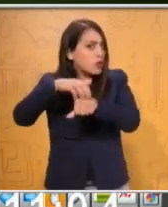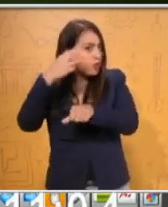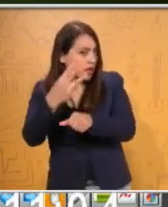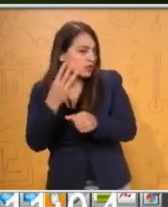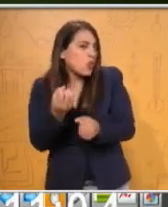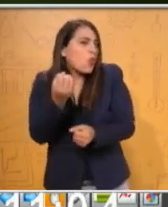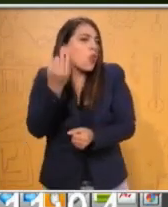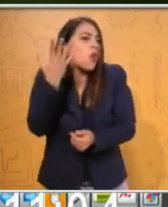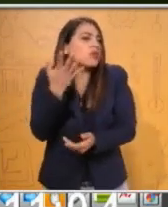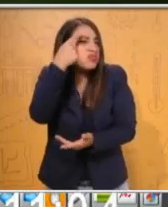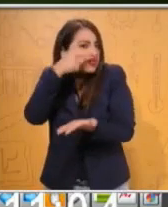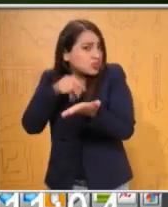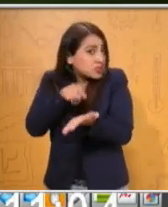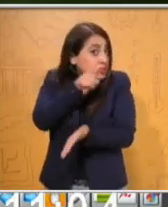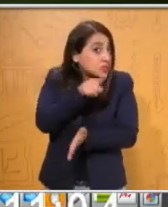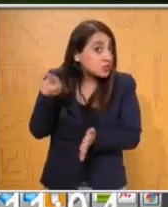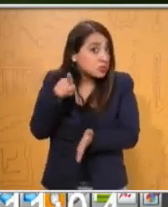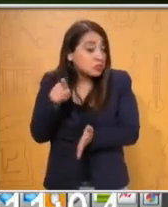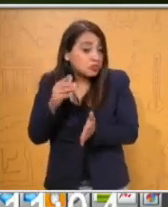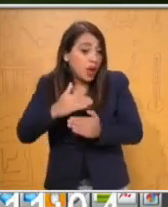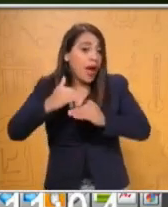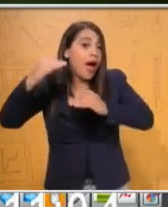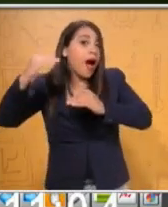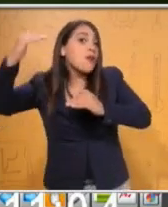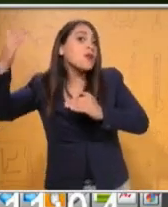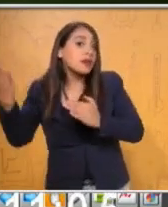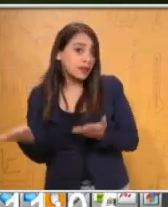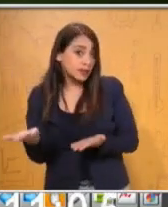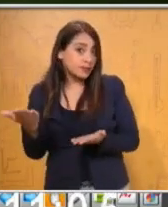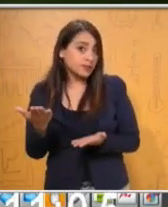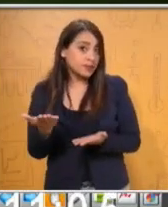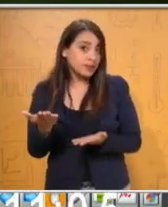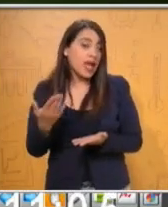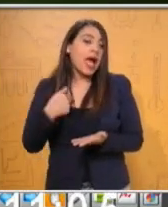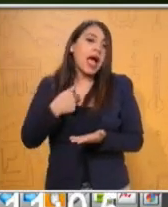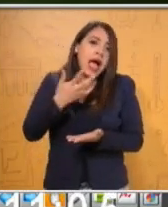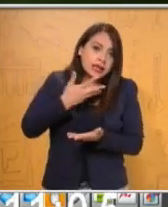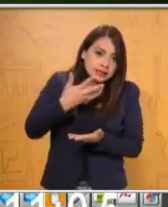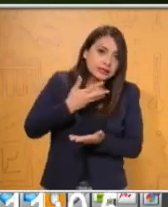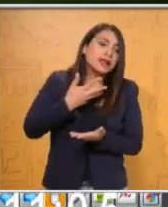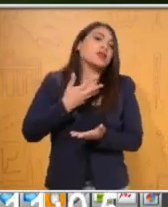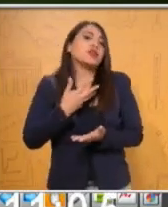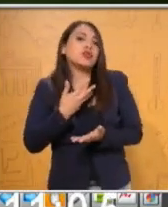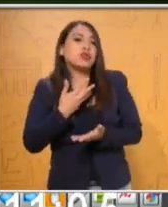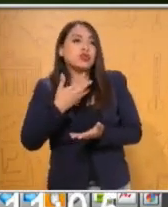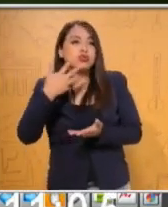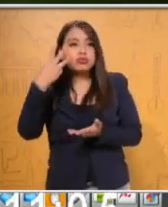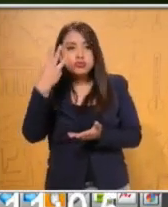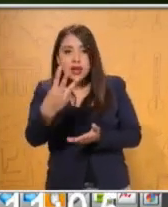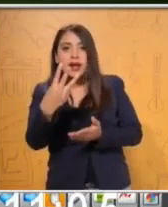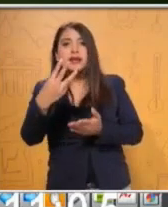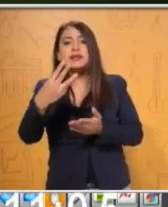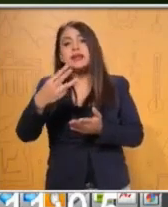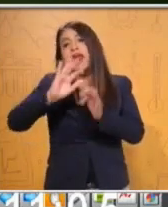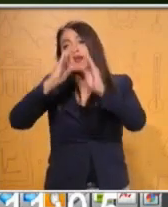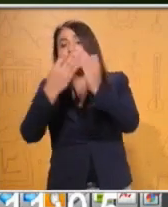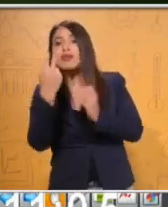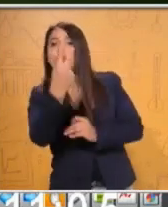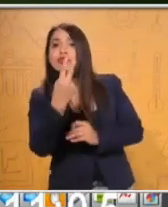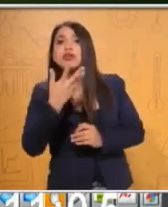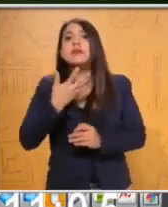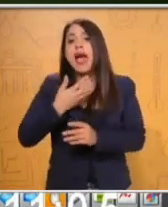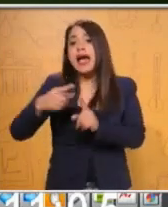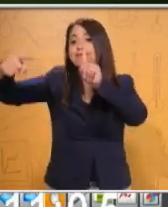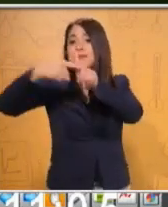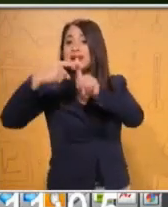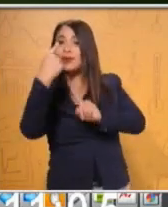2, para la figura 3 tendría cuatro, sumándole un cuadrito. Excelente, maestra. Amiguitos, ayúdenos